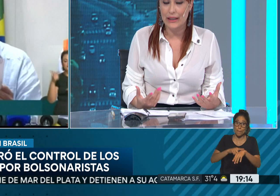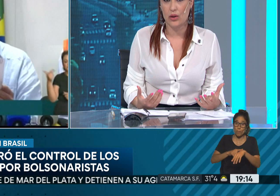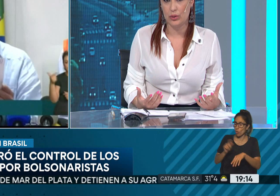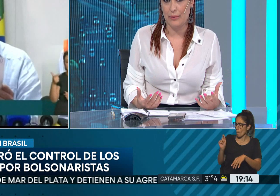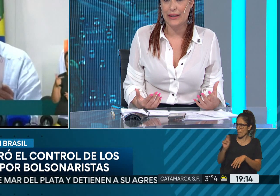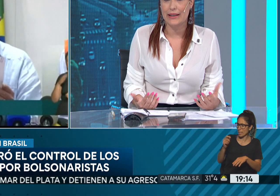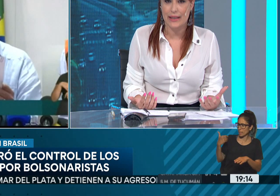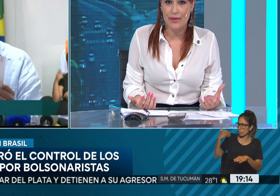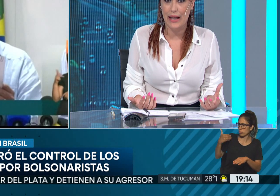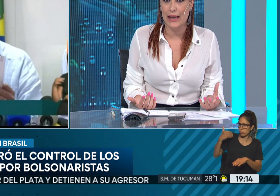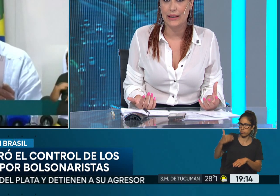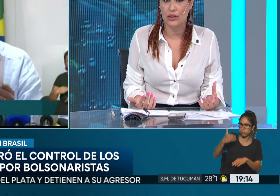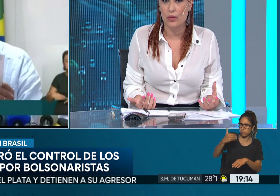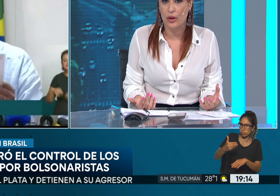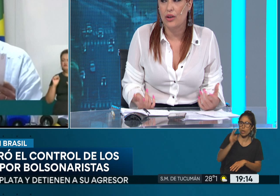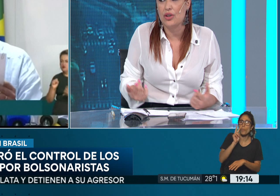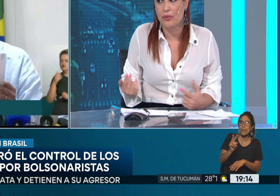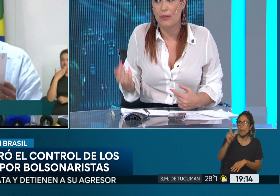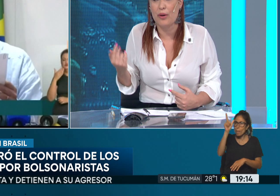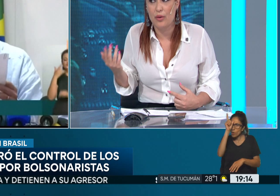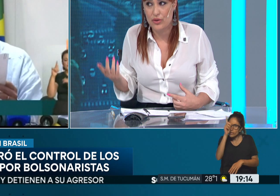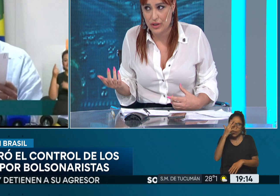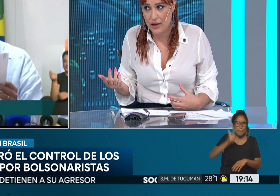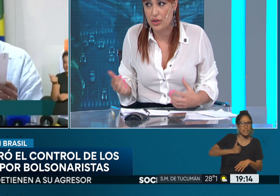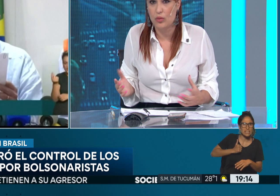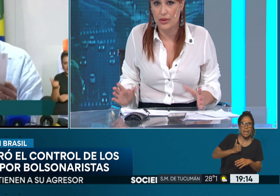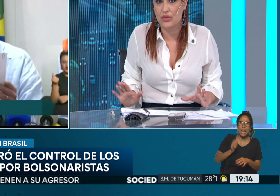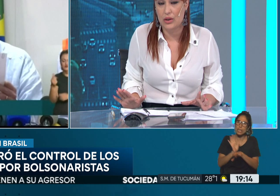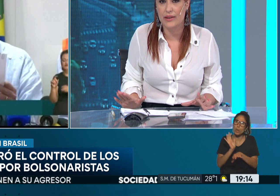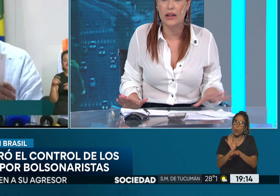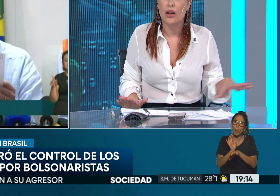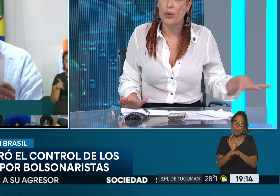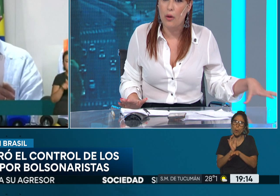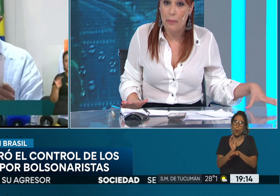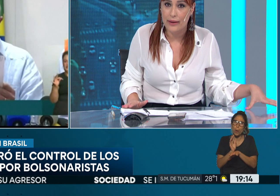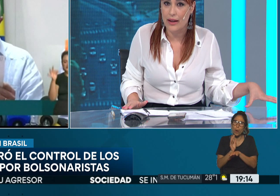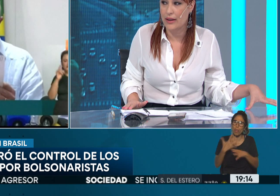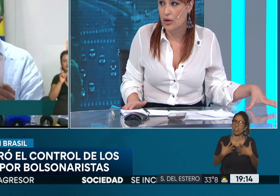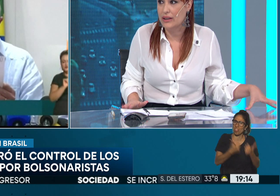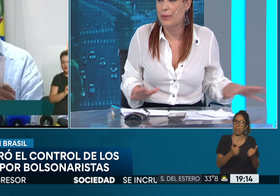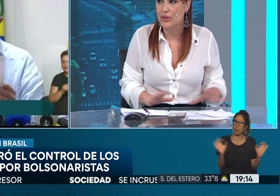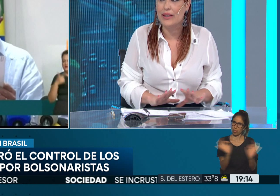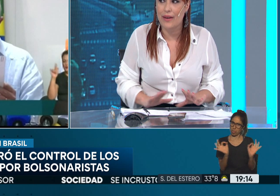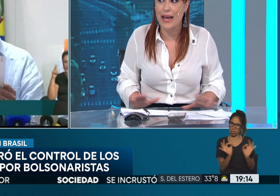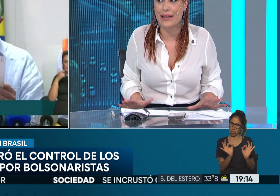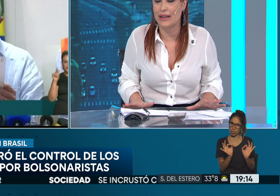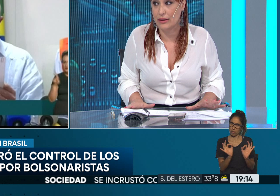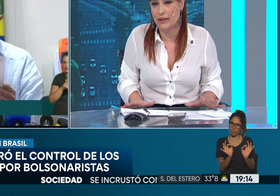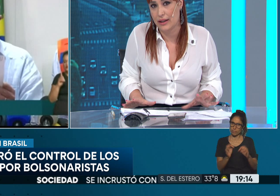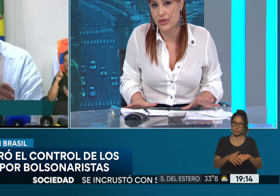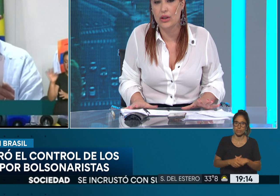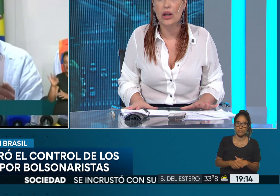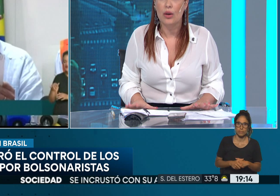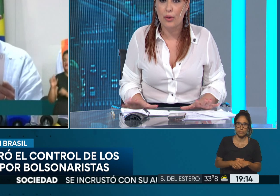permitían justamente que se lleven adelante estos bloqueos de hecho fue el propio Bolsonaro que en un momento salió a decir bueno, basta de cortes pero sí se veía esa